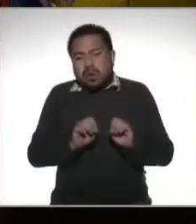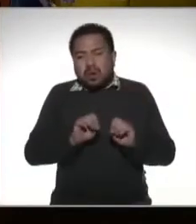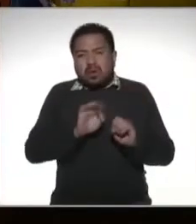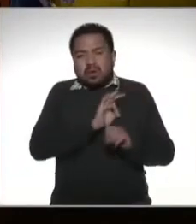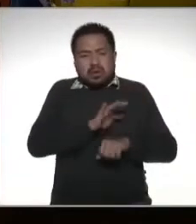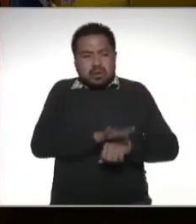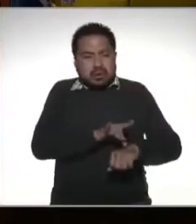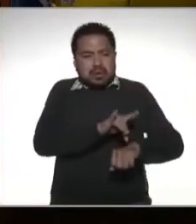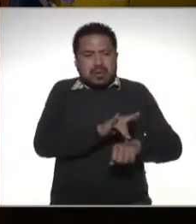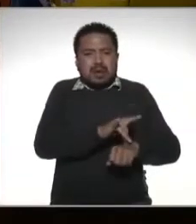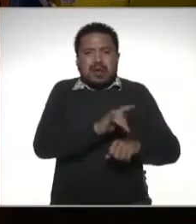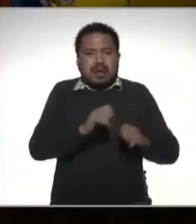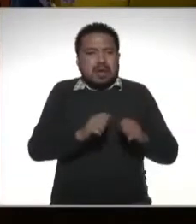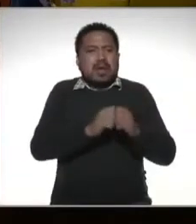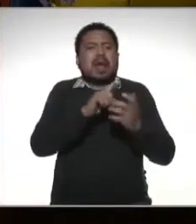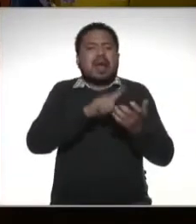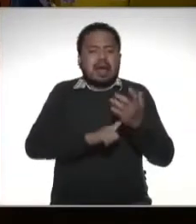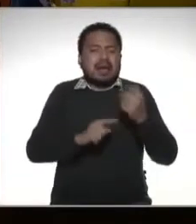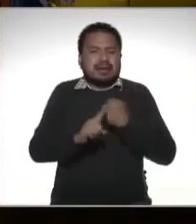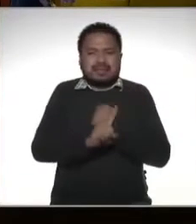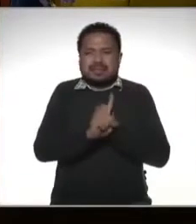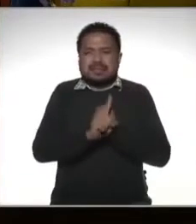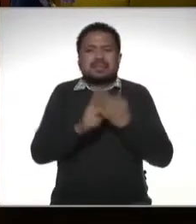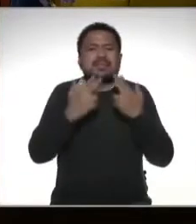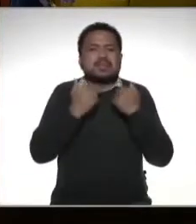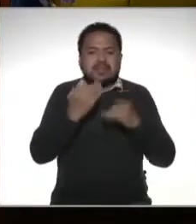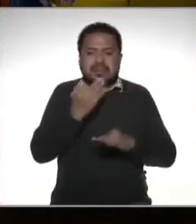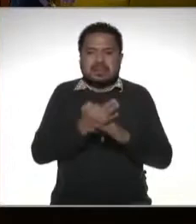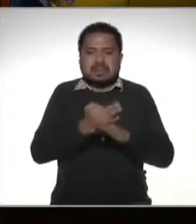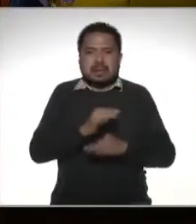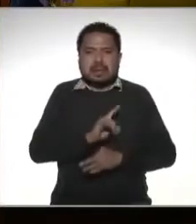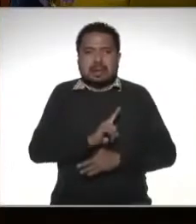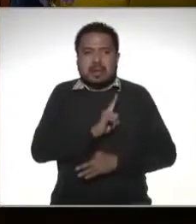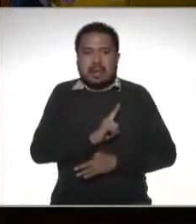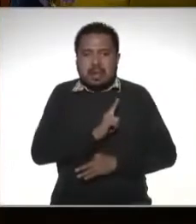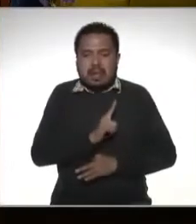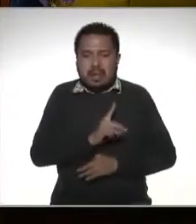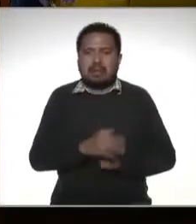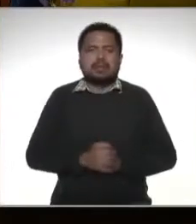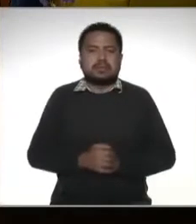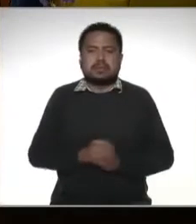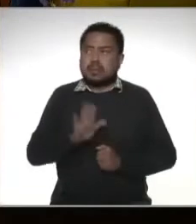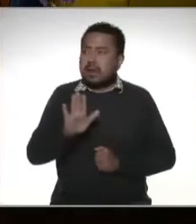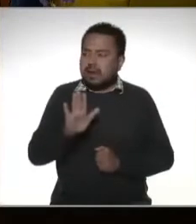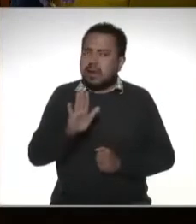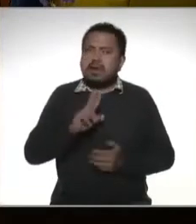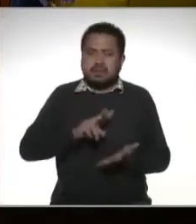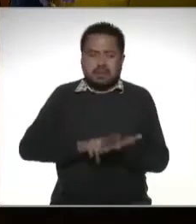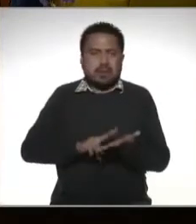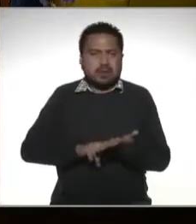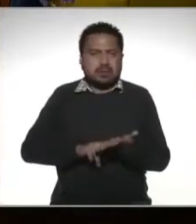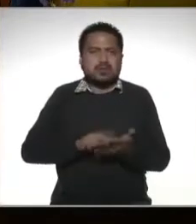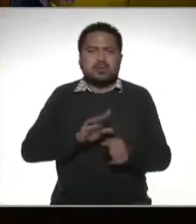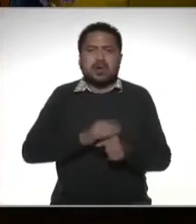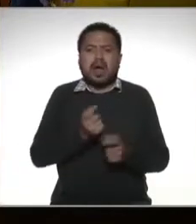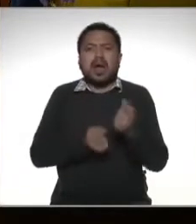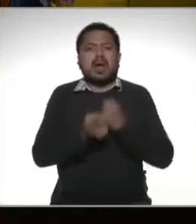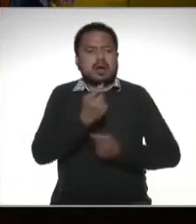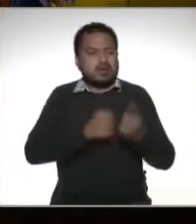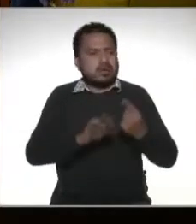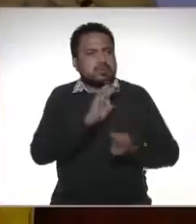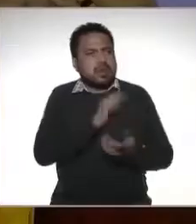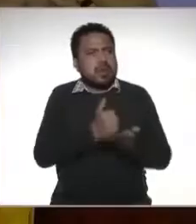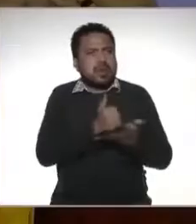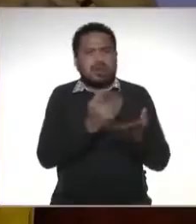afrontar alguna contingencia fiscal que ahorita los está quejando qué valioso Bernardo porque sí algunos creo que eso les va a ayudar